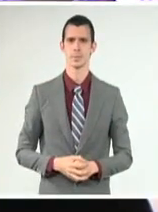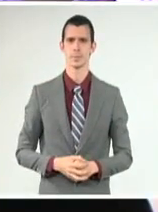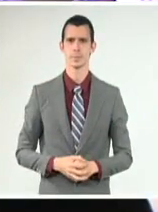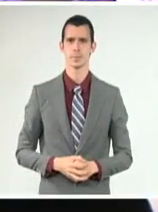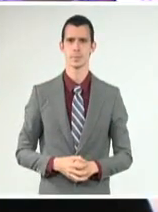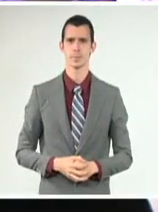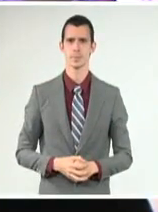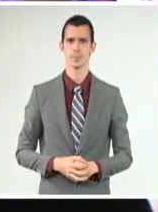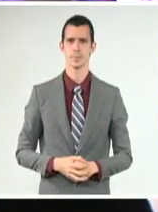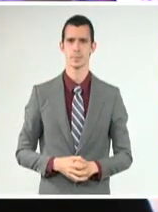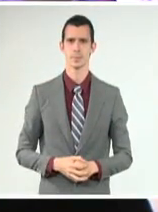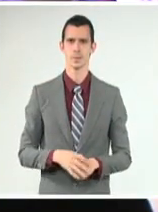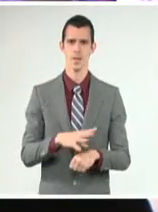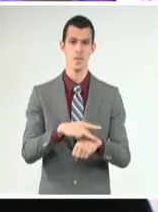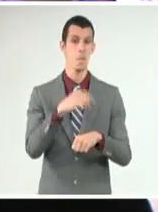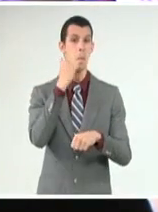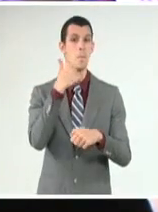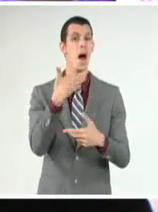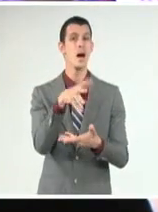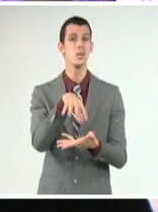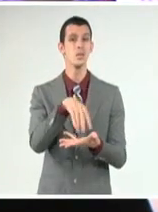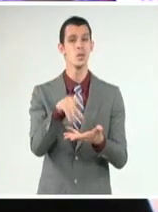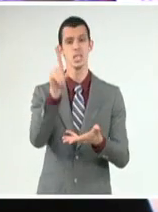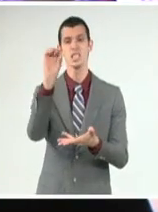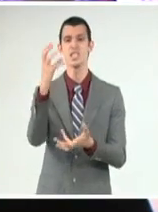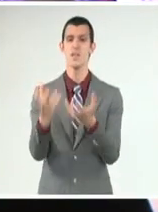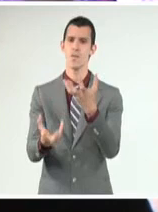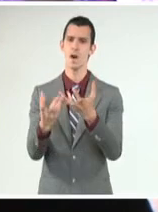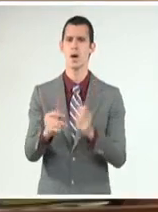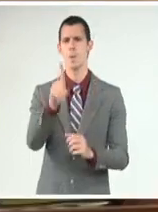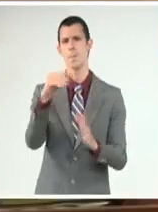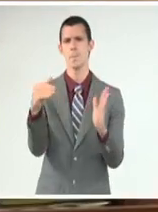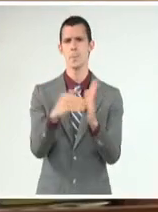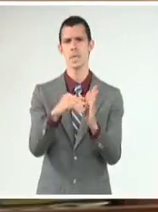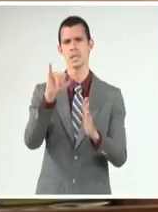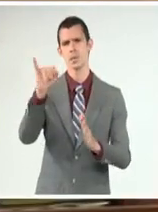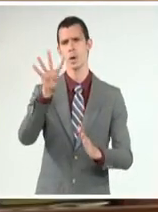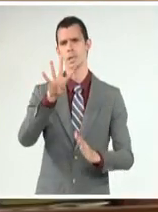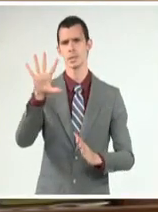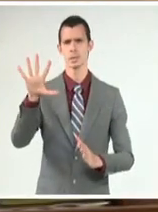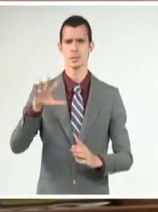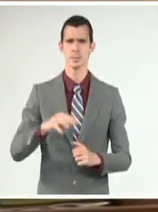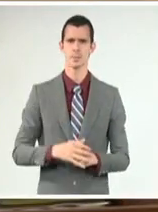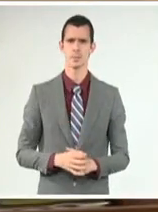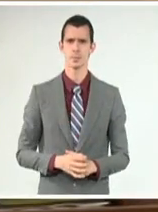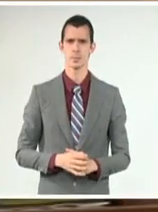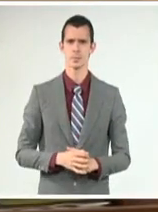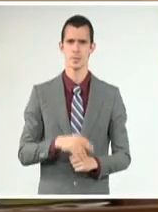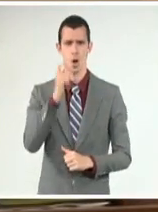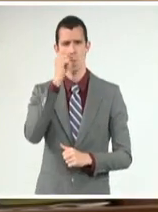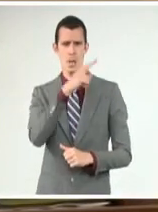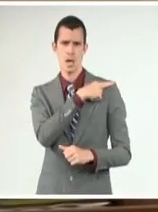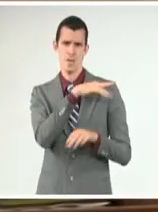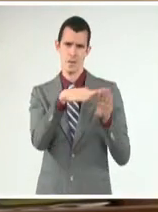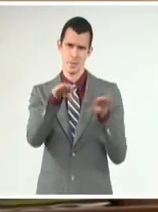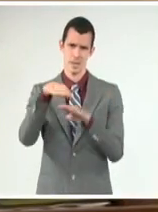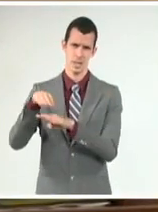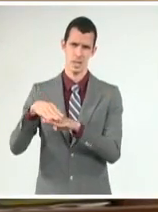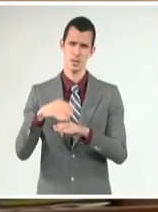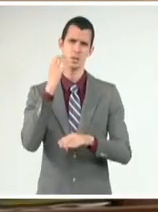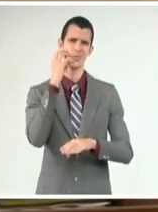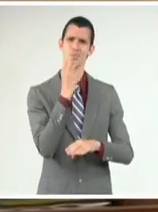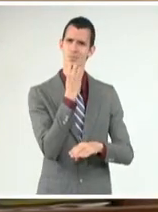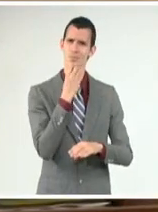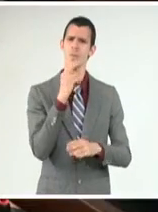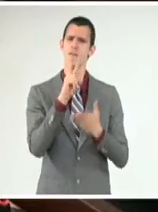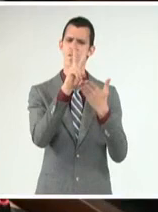en la jornada lo reportó Cienfuegos con 1645. El primer ministro Manuel Marrero Cruz, quien la víspera visitó